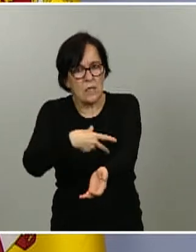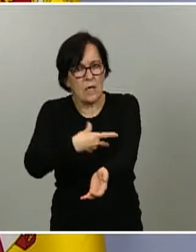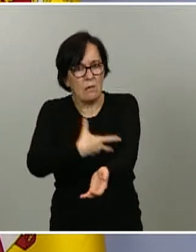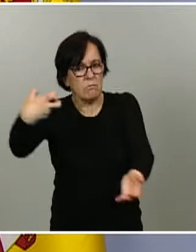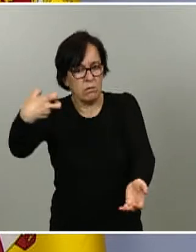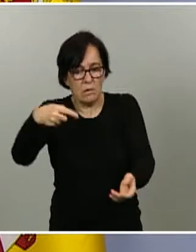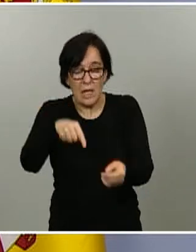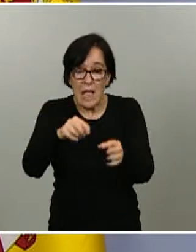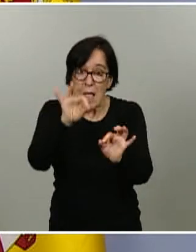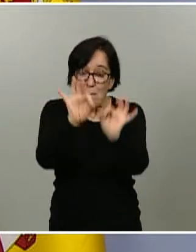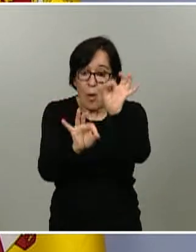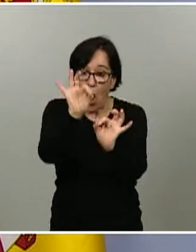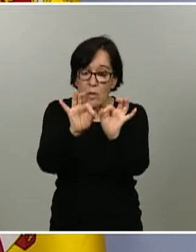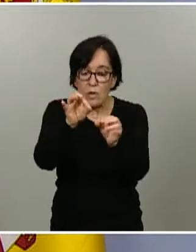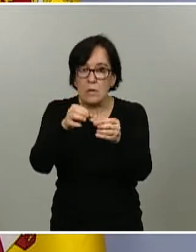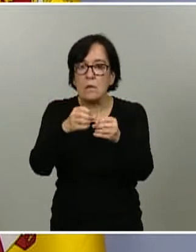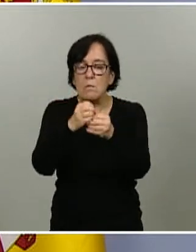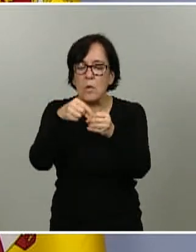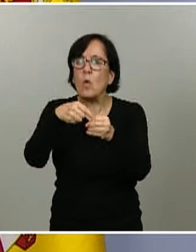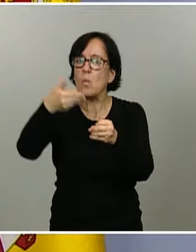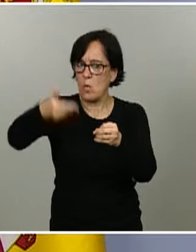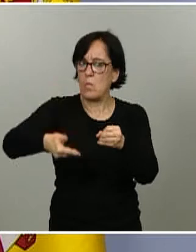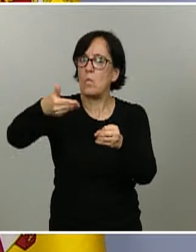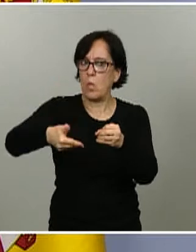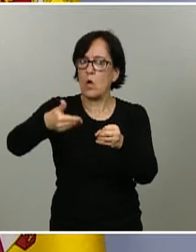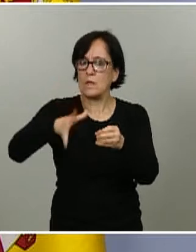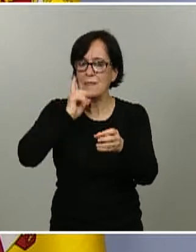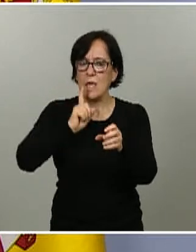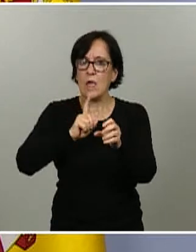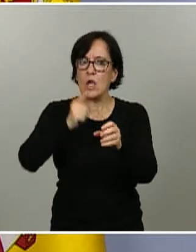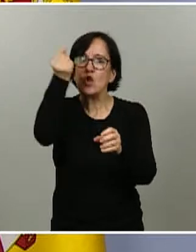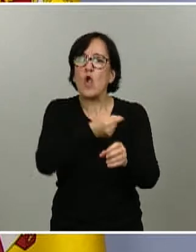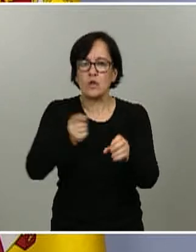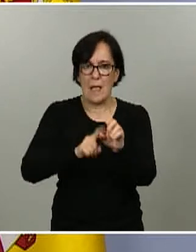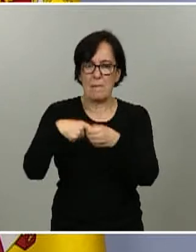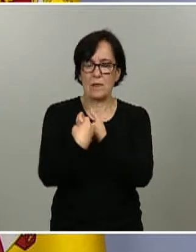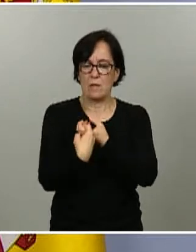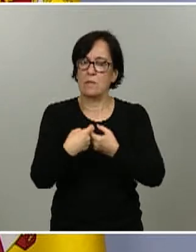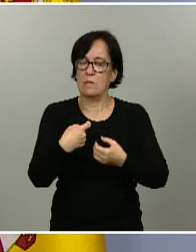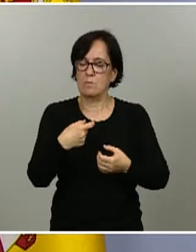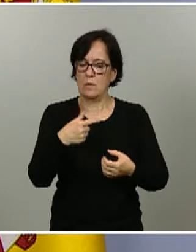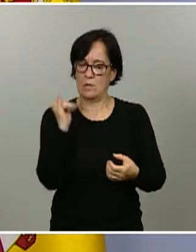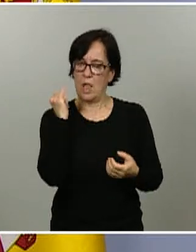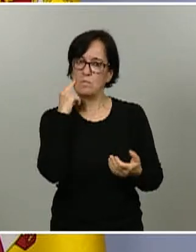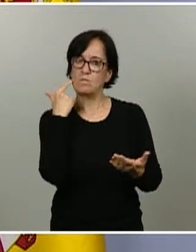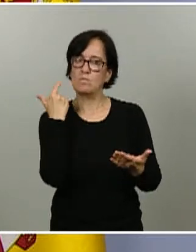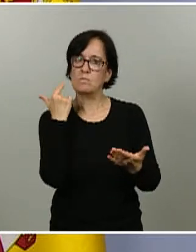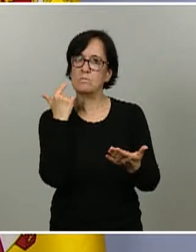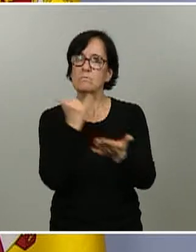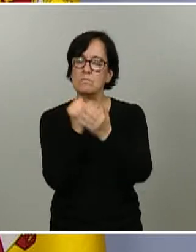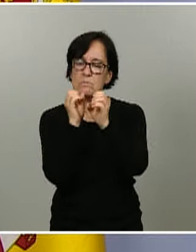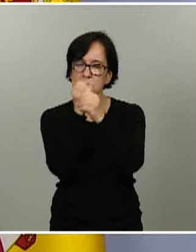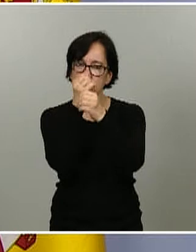porcentaje, que es un porcentaje muy importante del total de los participantes, tenemos una muestra que se ha analizado